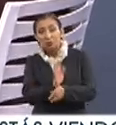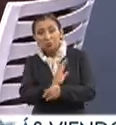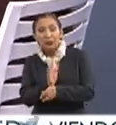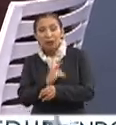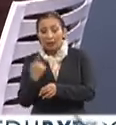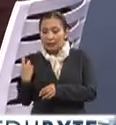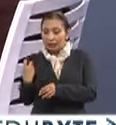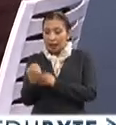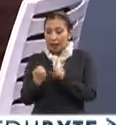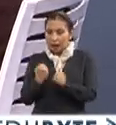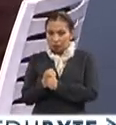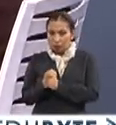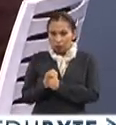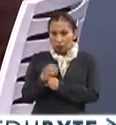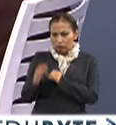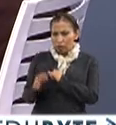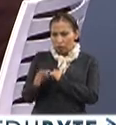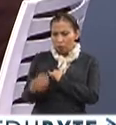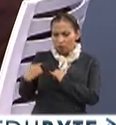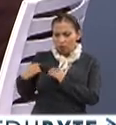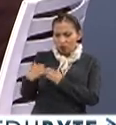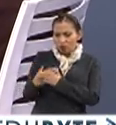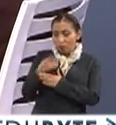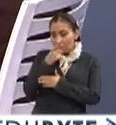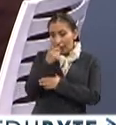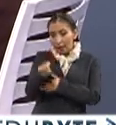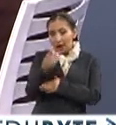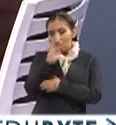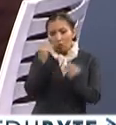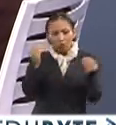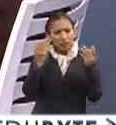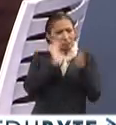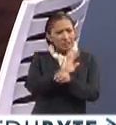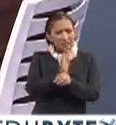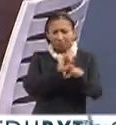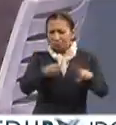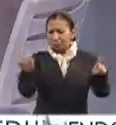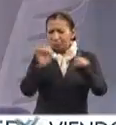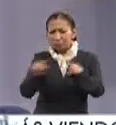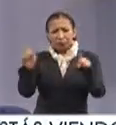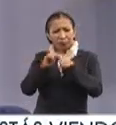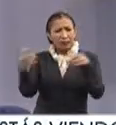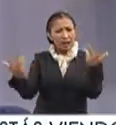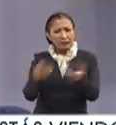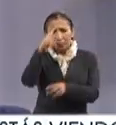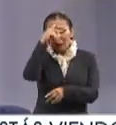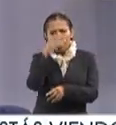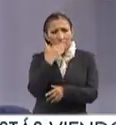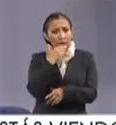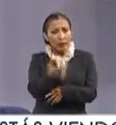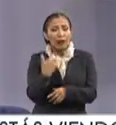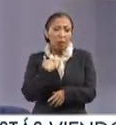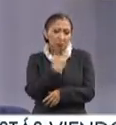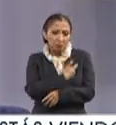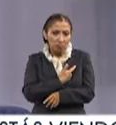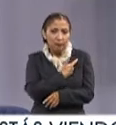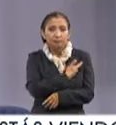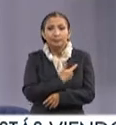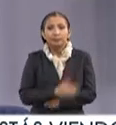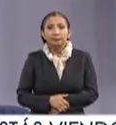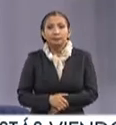este último año incluso se habló de docenas de películas realizadas. A me da mucho gusto.